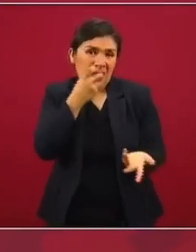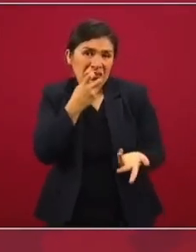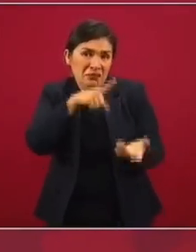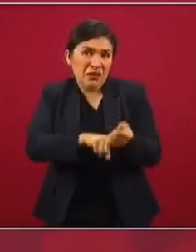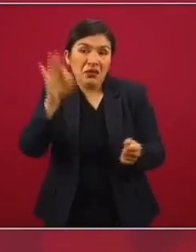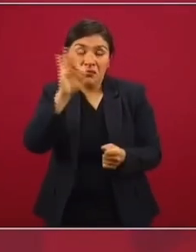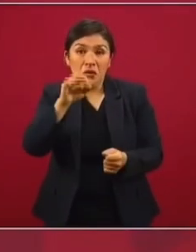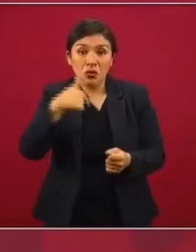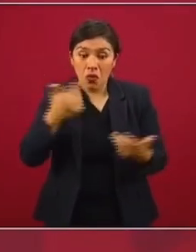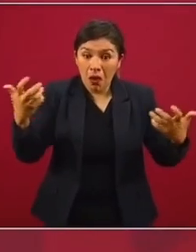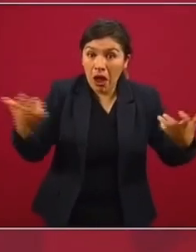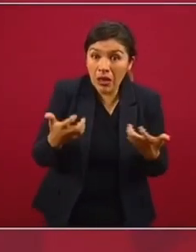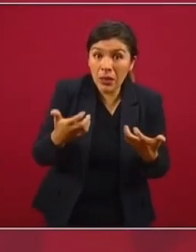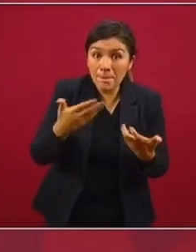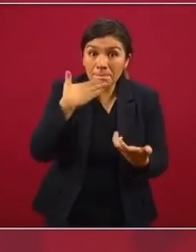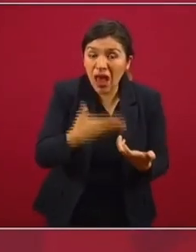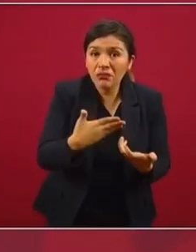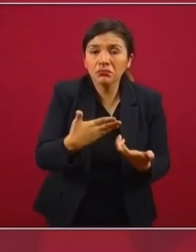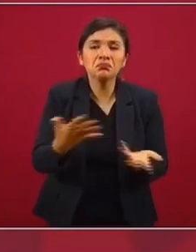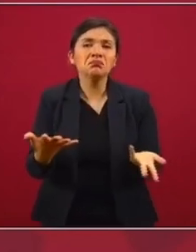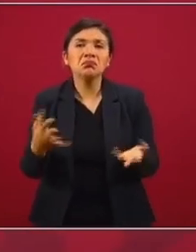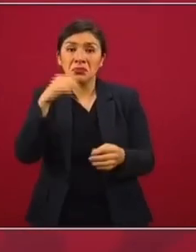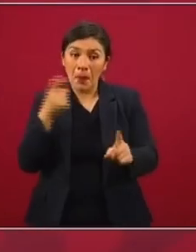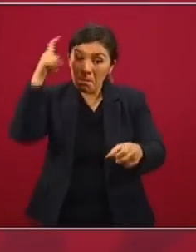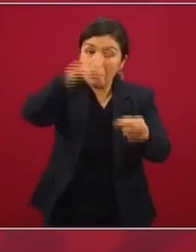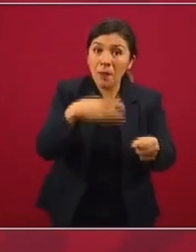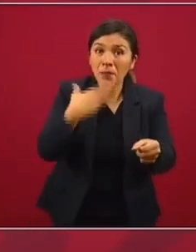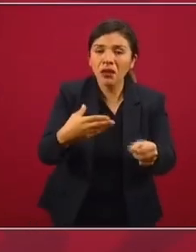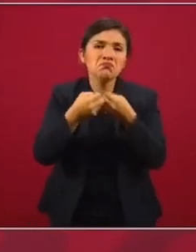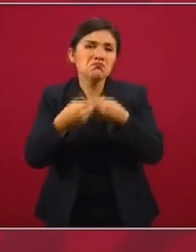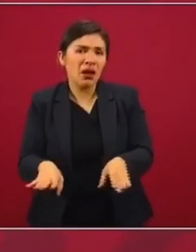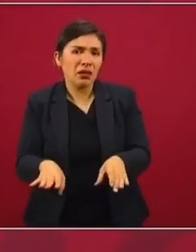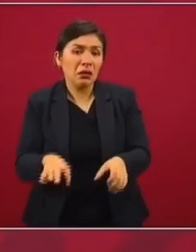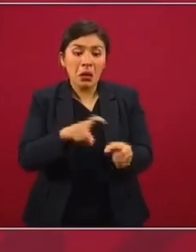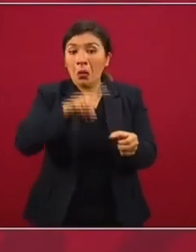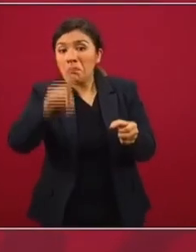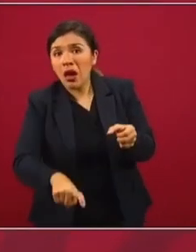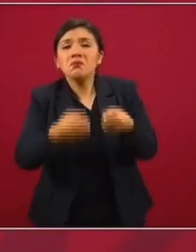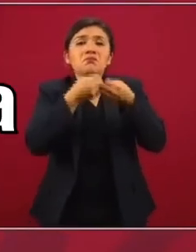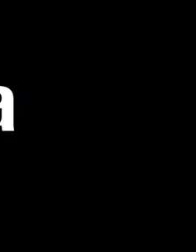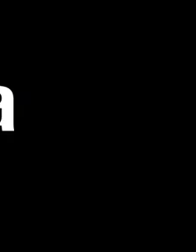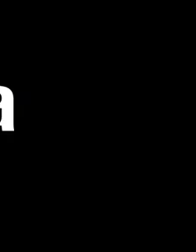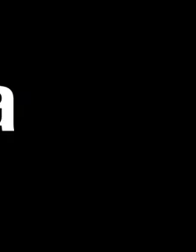si la ensartas, pierdes, y si no la ensartas, perdiste.